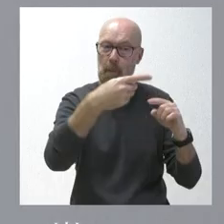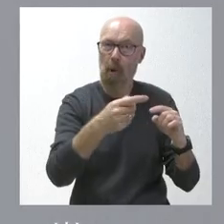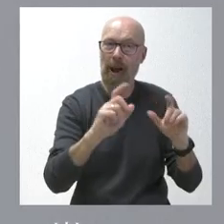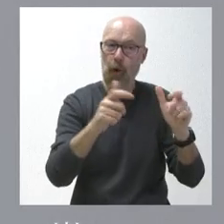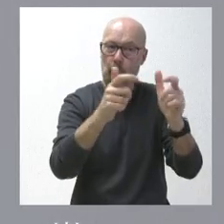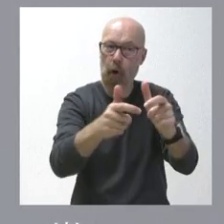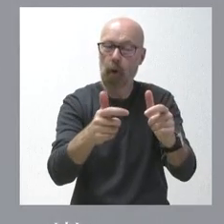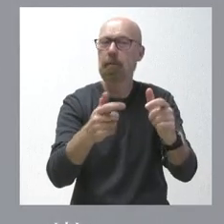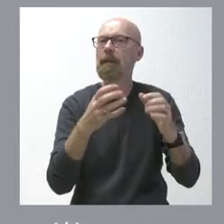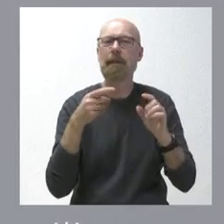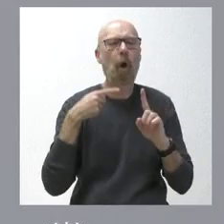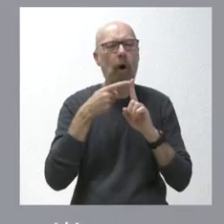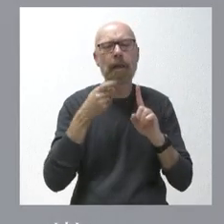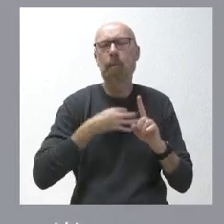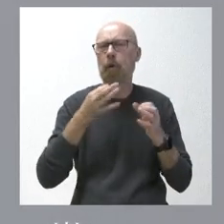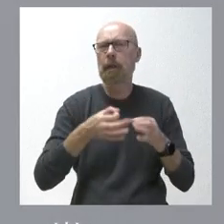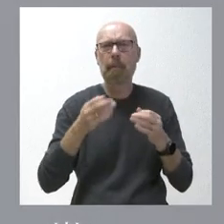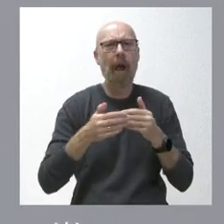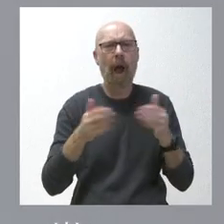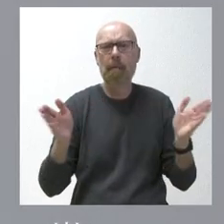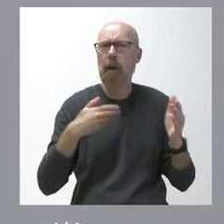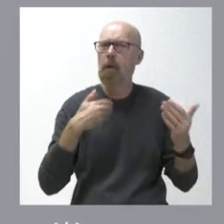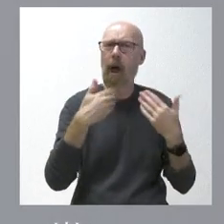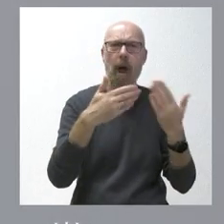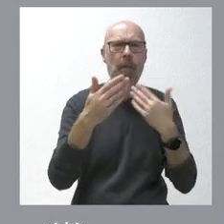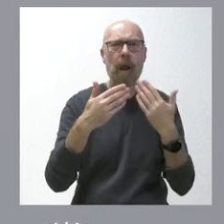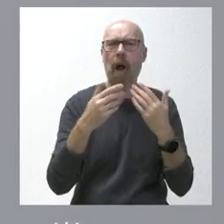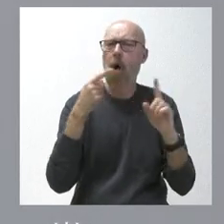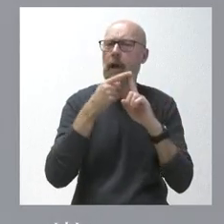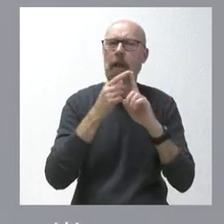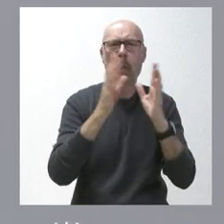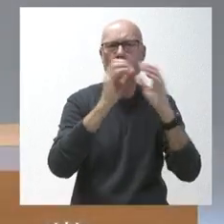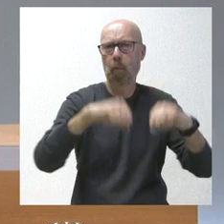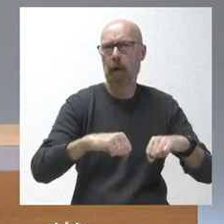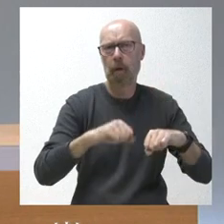voluntad de acuerdo, de mano tendida y de alcanzar posiciones comunes en interés de Castilla y León.